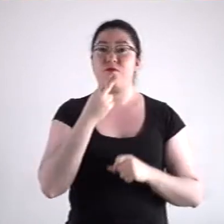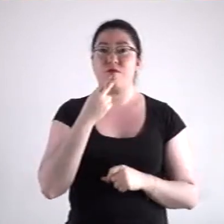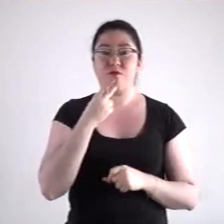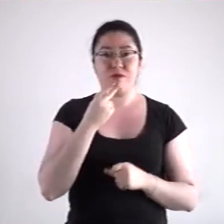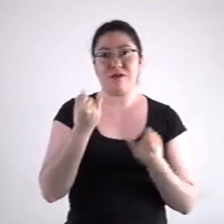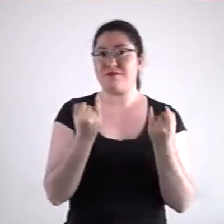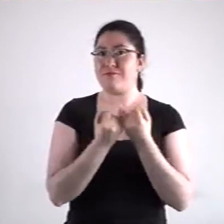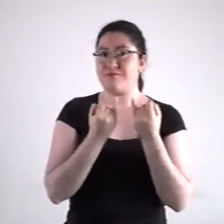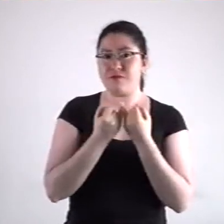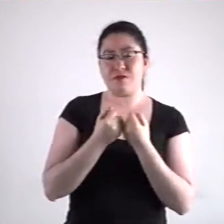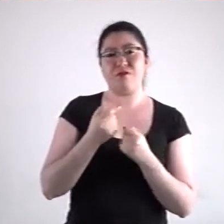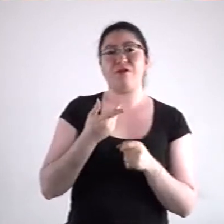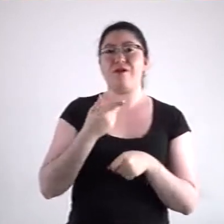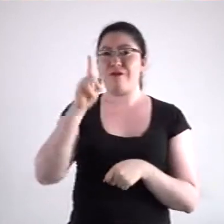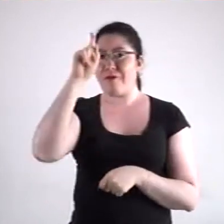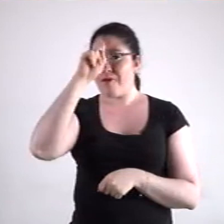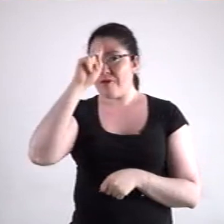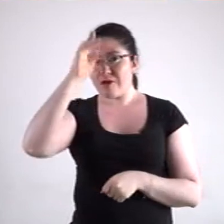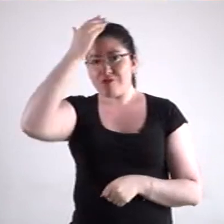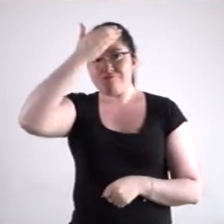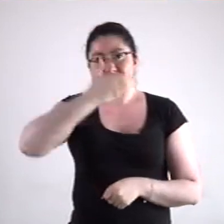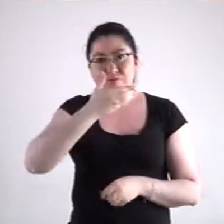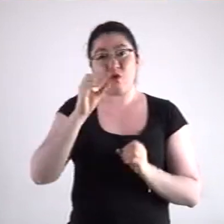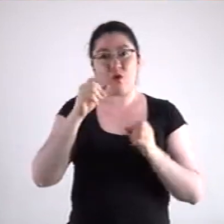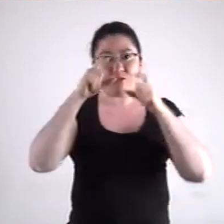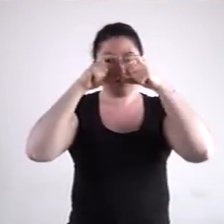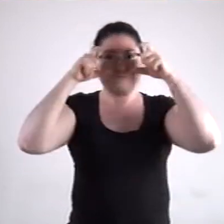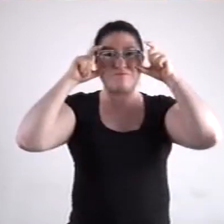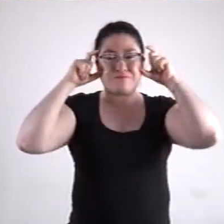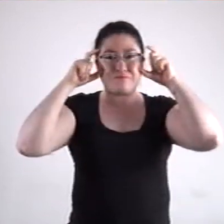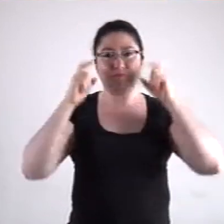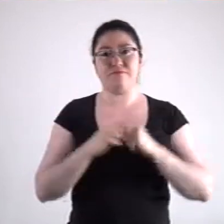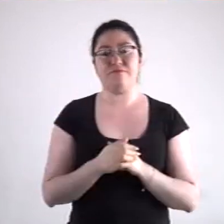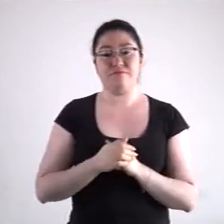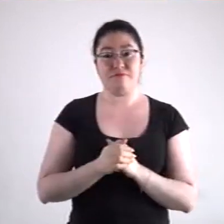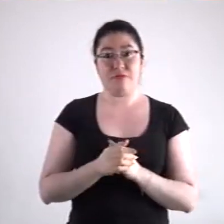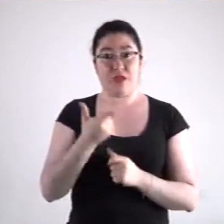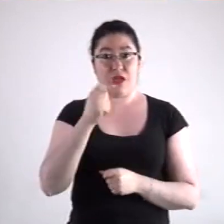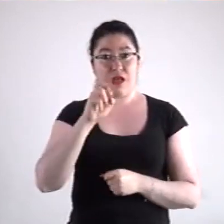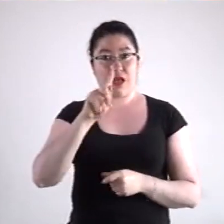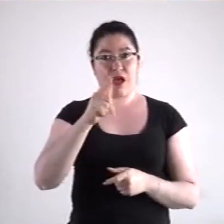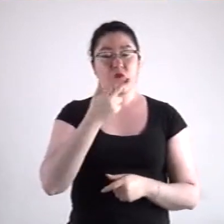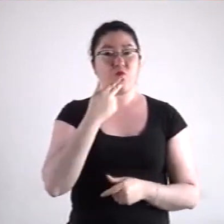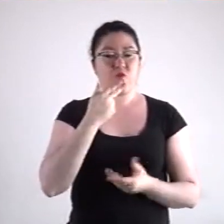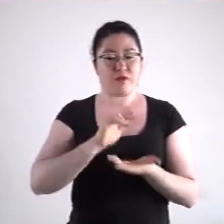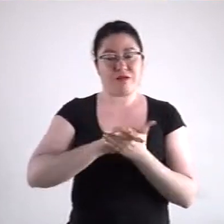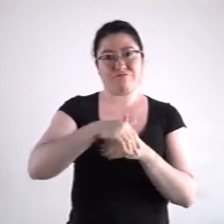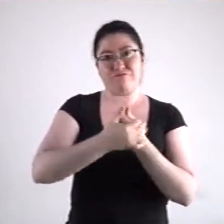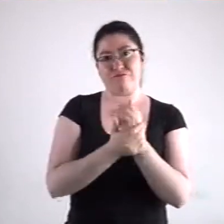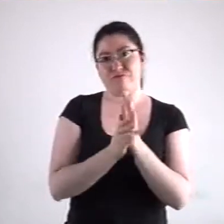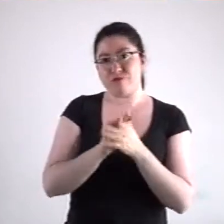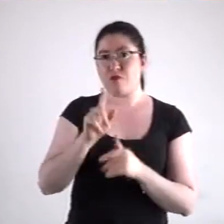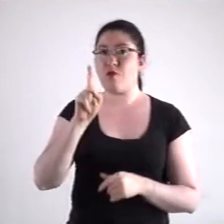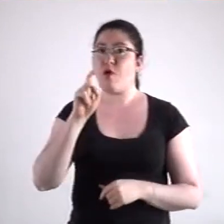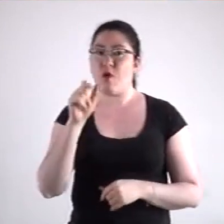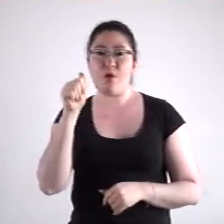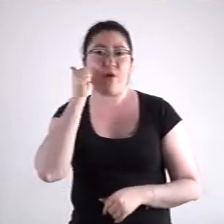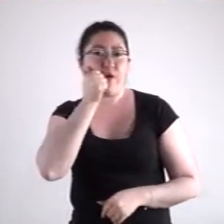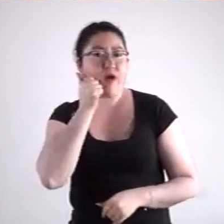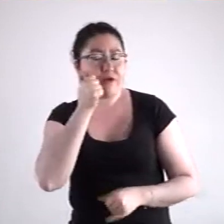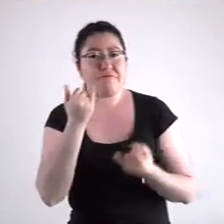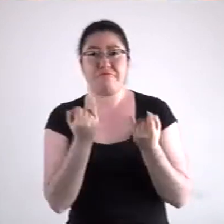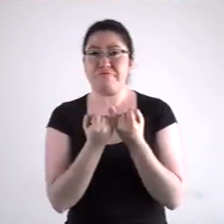recomendamos el uso de careta o gogles, lavarse frecuentemente las manos con gel o agua y jabón,